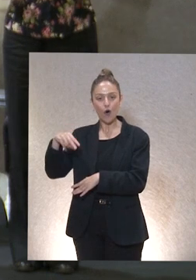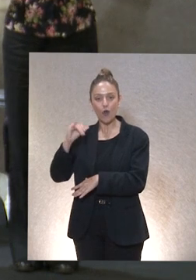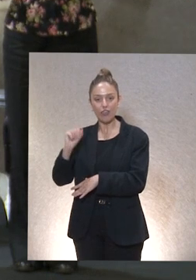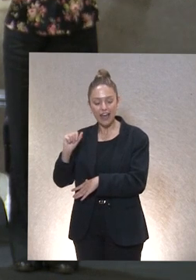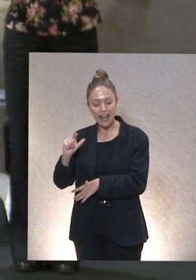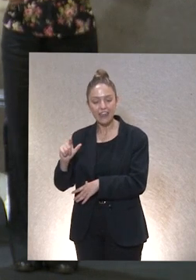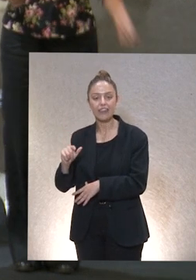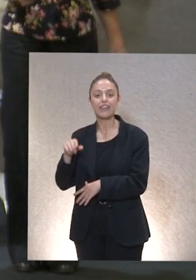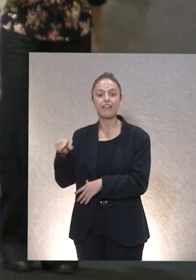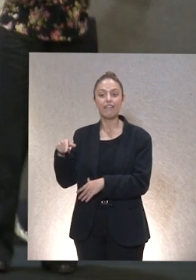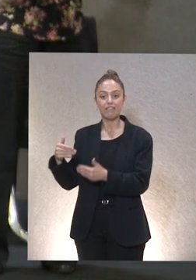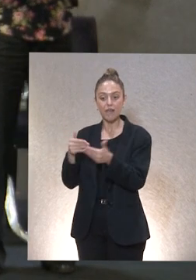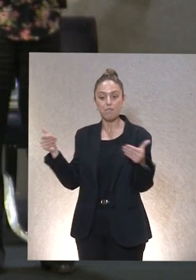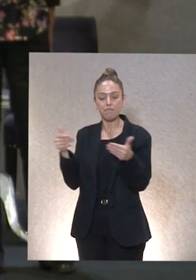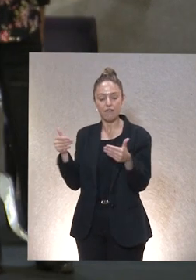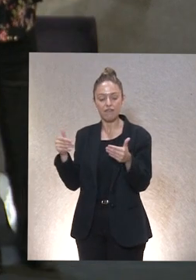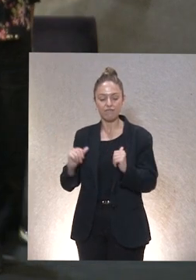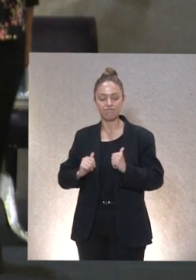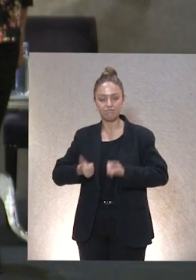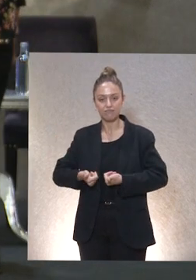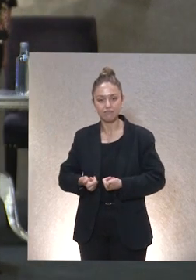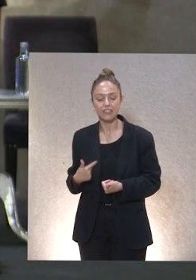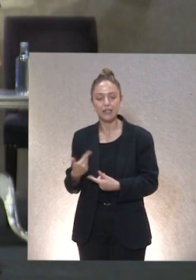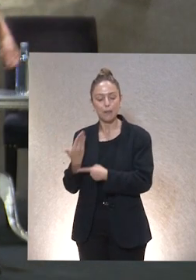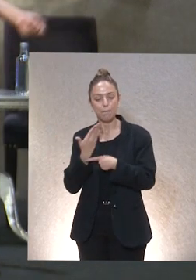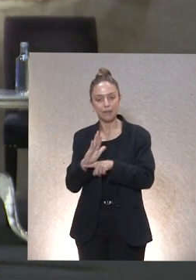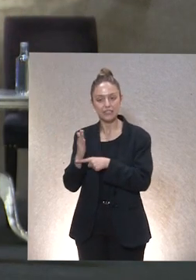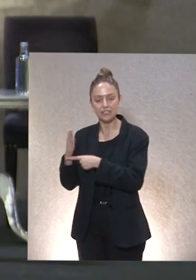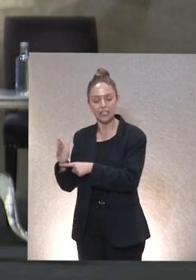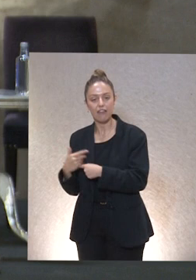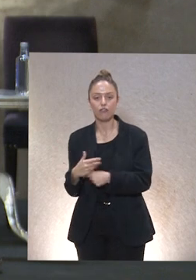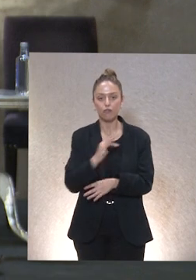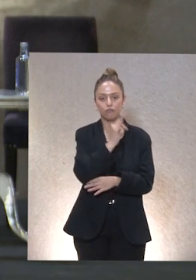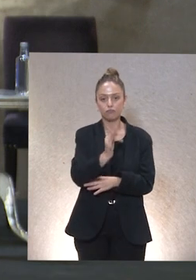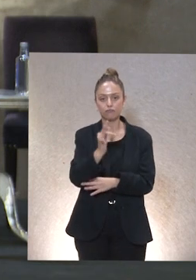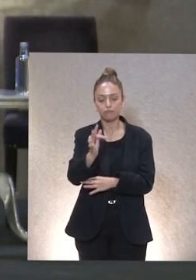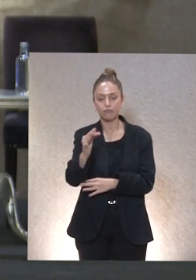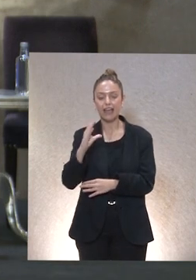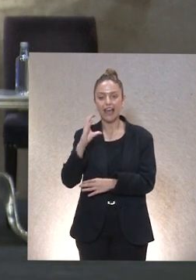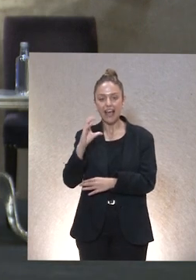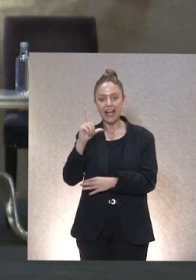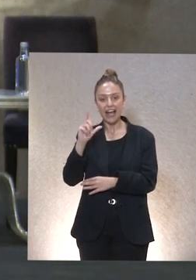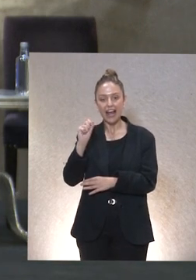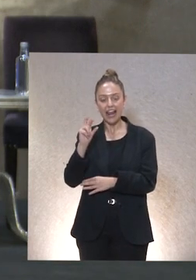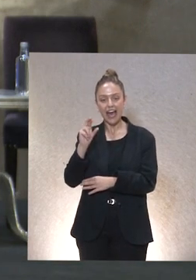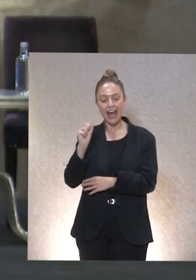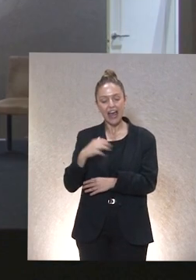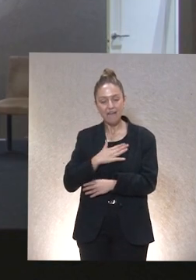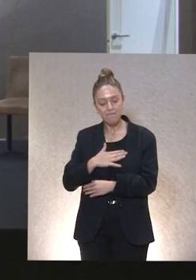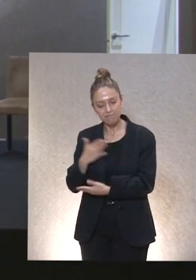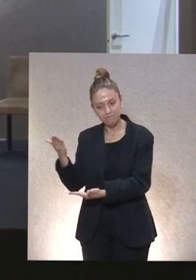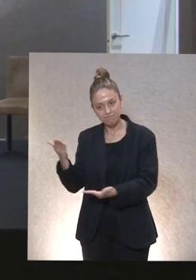sea quien abra este tiempo de inauguración y nos vaya presentando también a sus invitados Clara por favor si eres tan amable